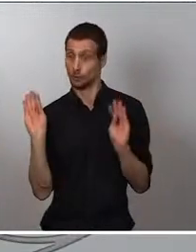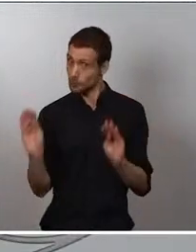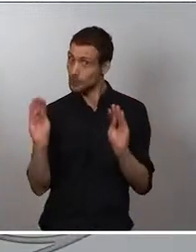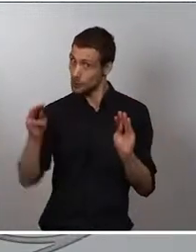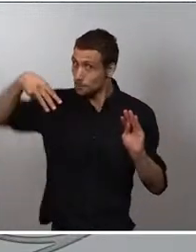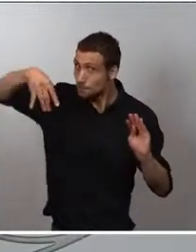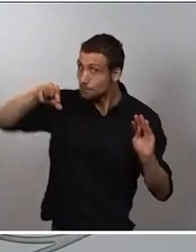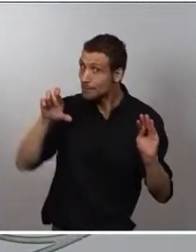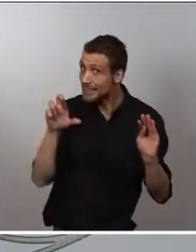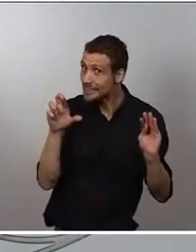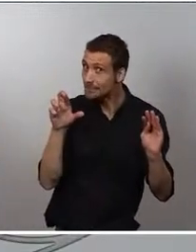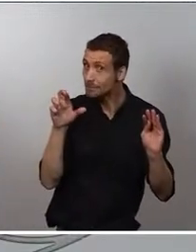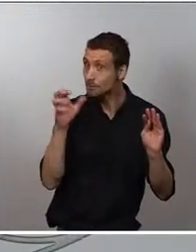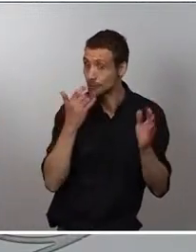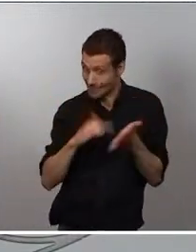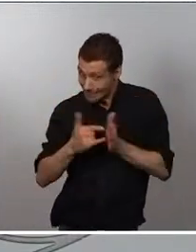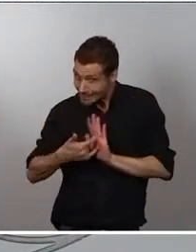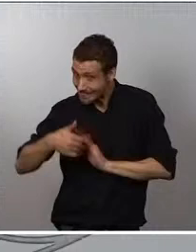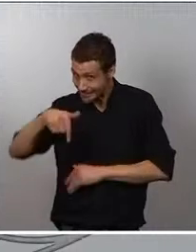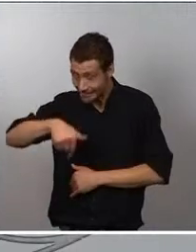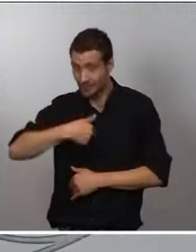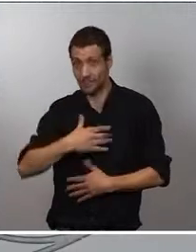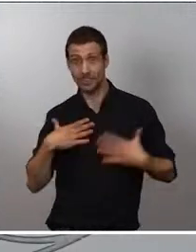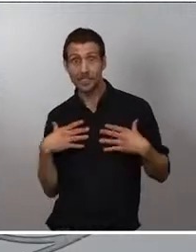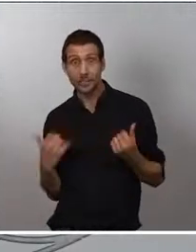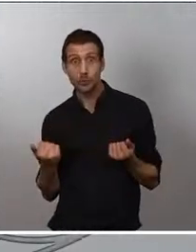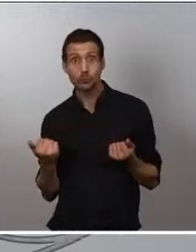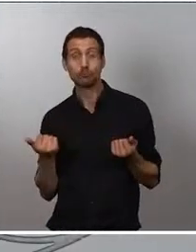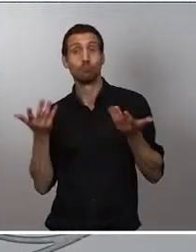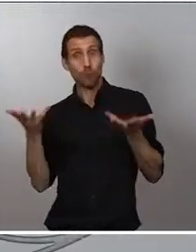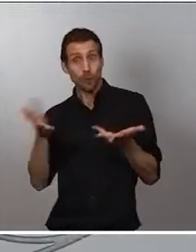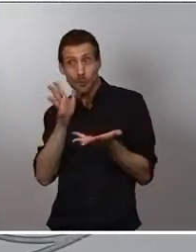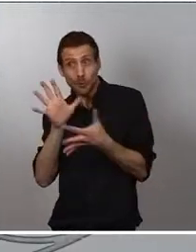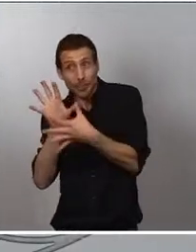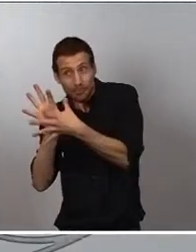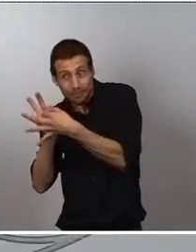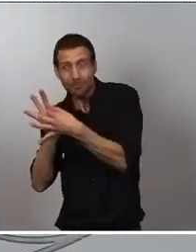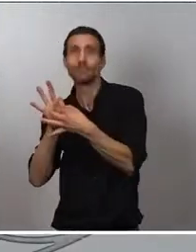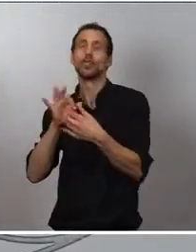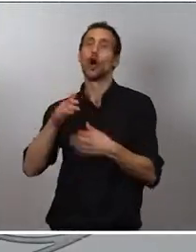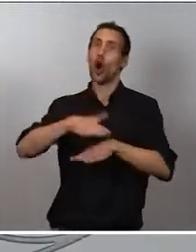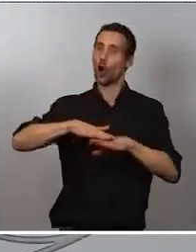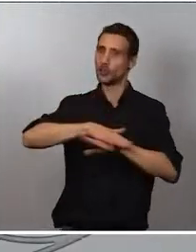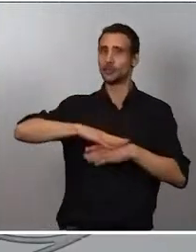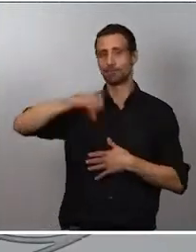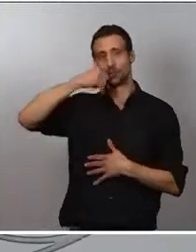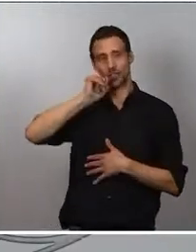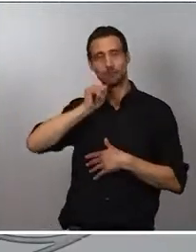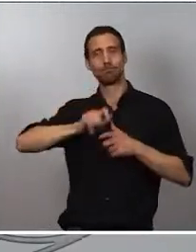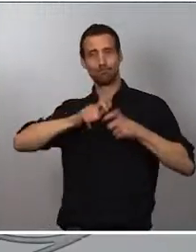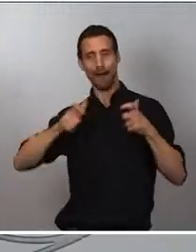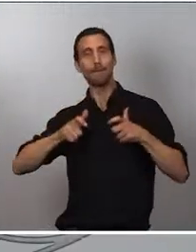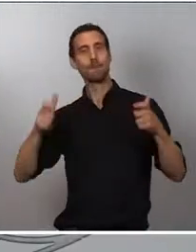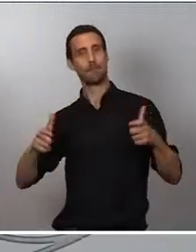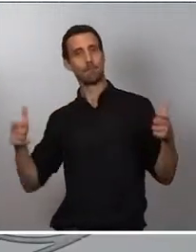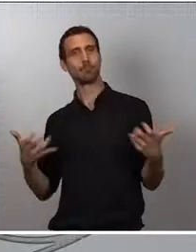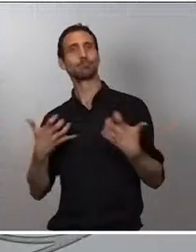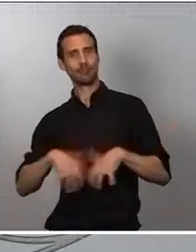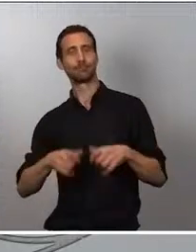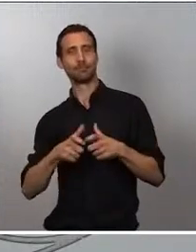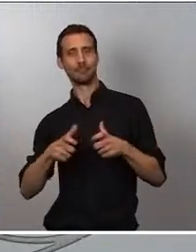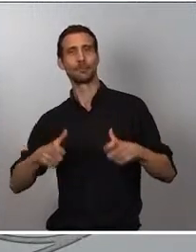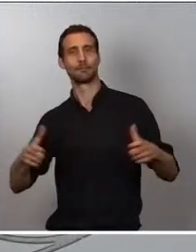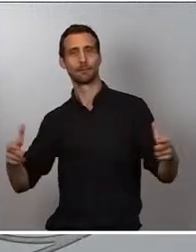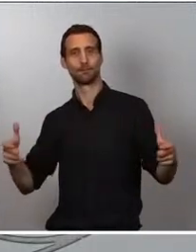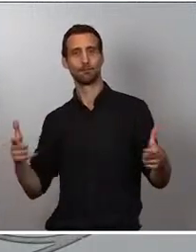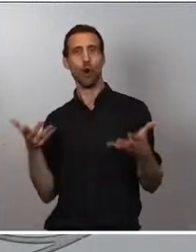sistema nacional de salud, el gobierno de Pedro Sánchez ha venido incrementando sistemáticamente y periódicamente las ofertas de plazas